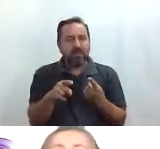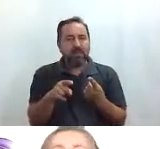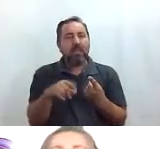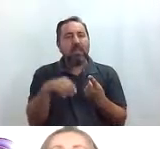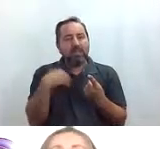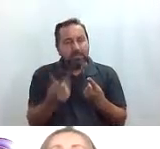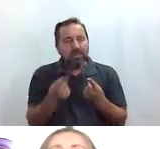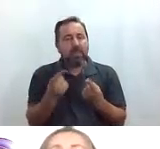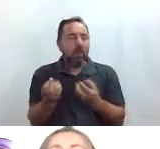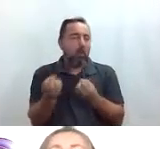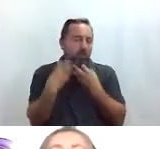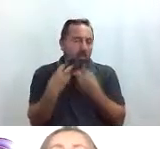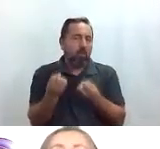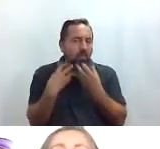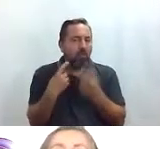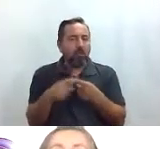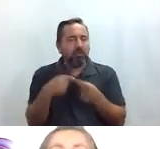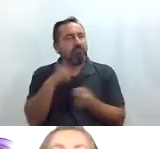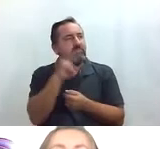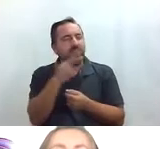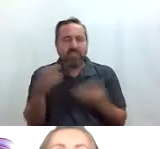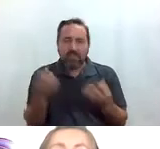me iba contando un poco pues lo que íbamos viendo